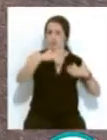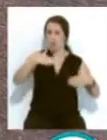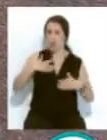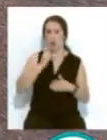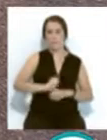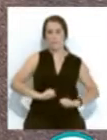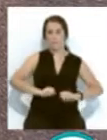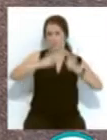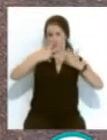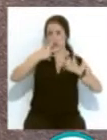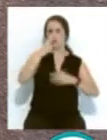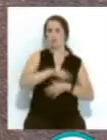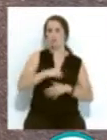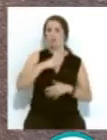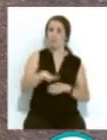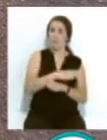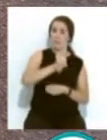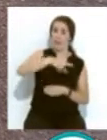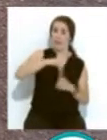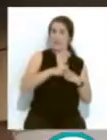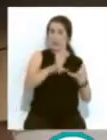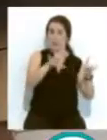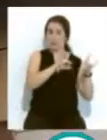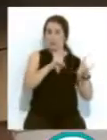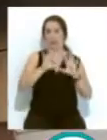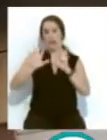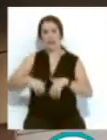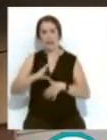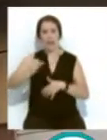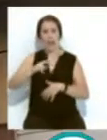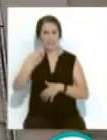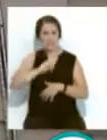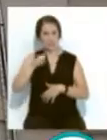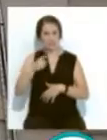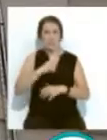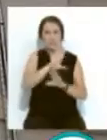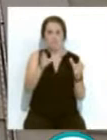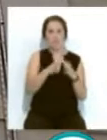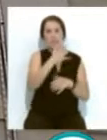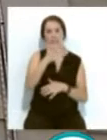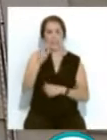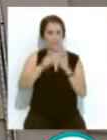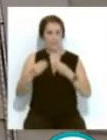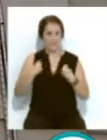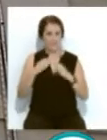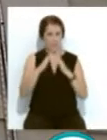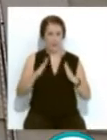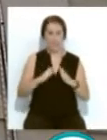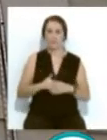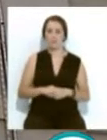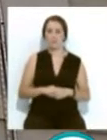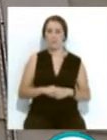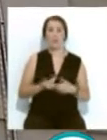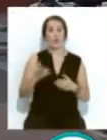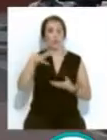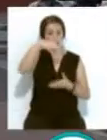pisos... ...comprendidos entre las calles Marinero en Tierra y Calicanto y que agrupan a más de 500 viviendas. Los depósitos